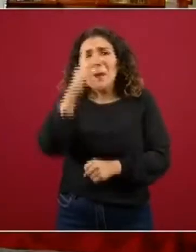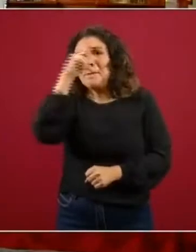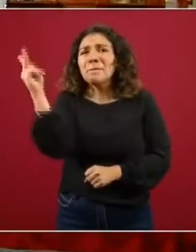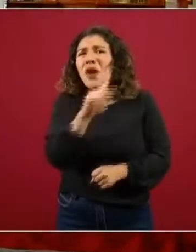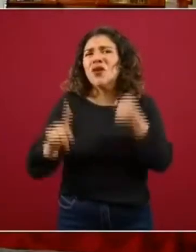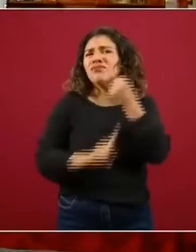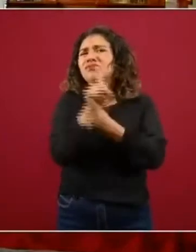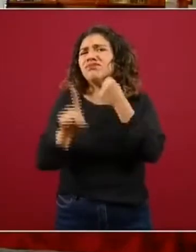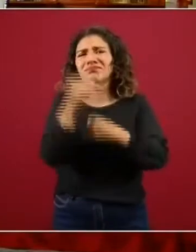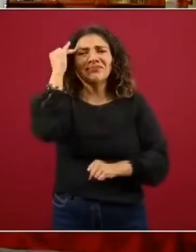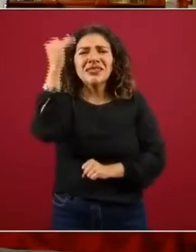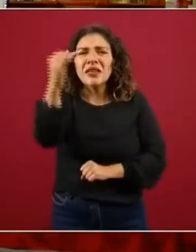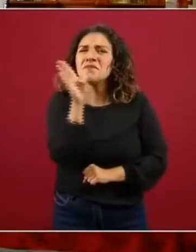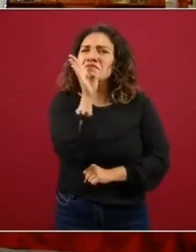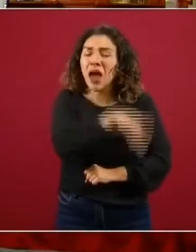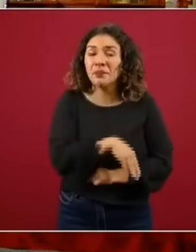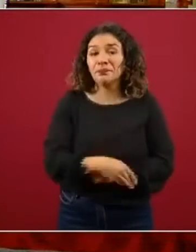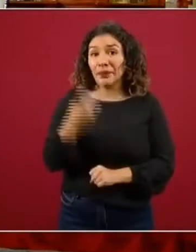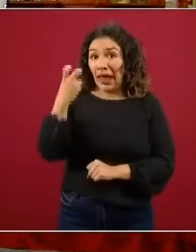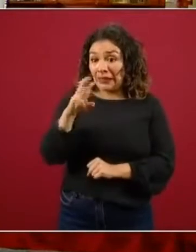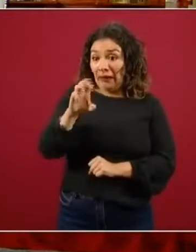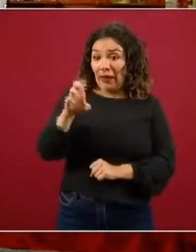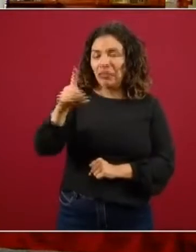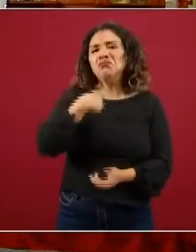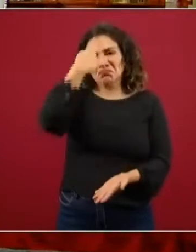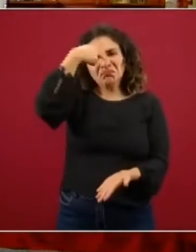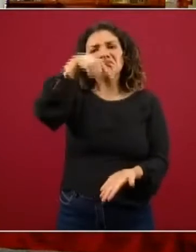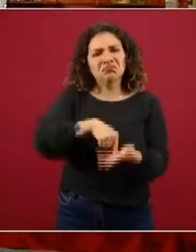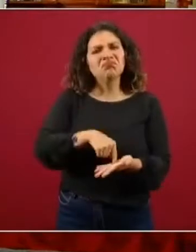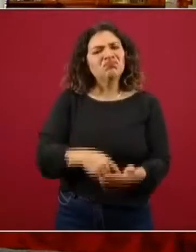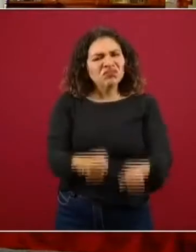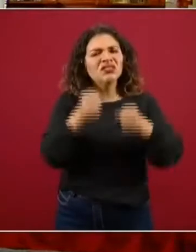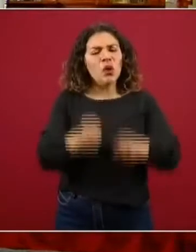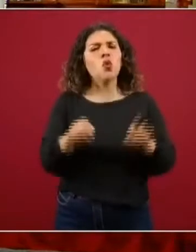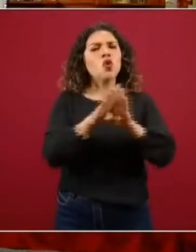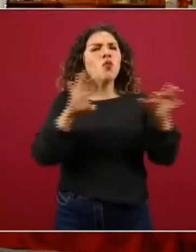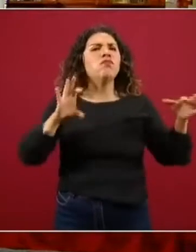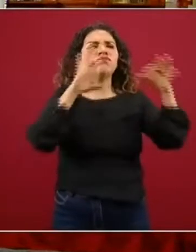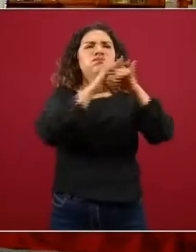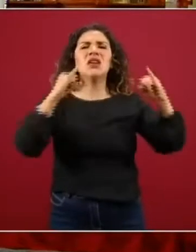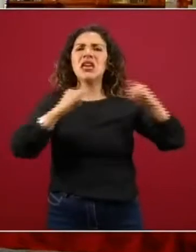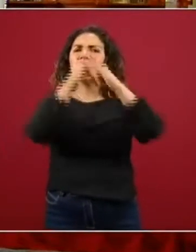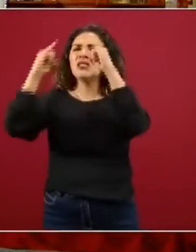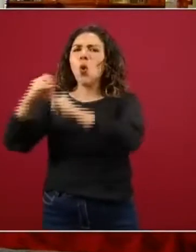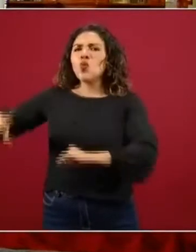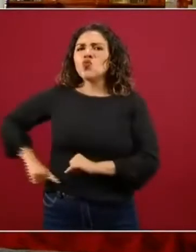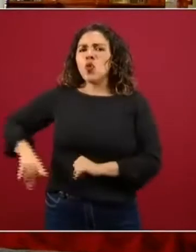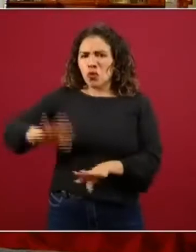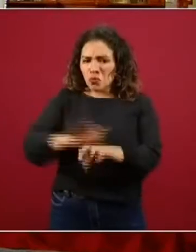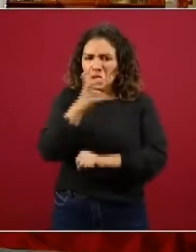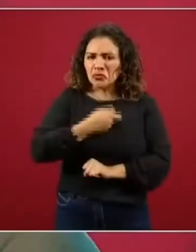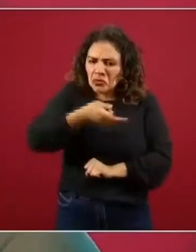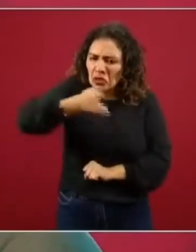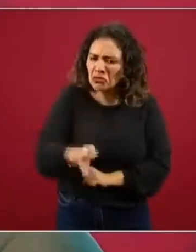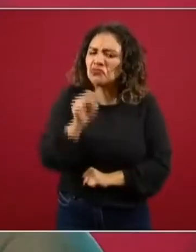circunstancia. En la red creemos firmemente en las alianzas entre instituciones públicas, por eso aceptamos este